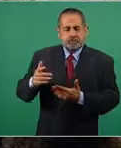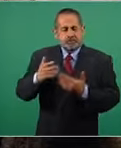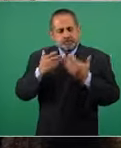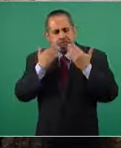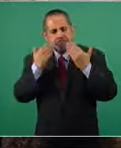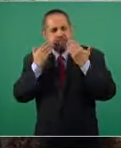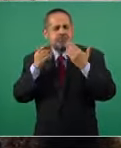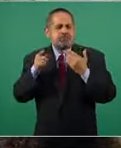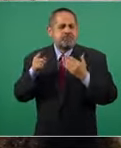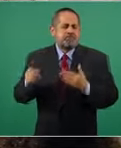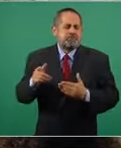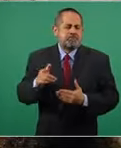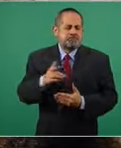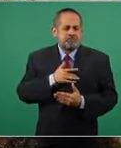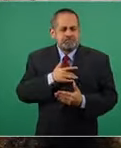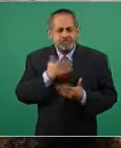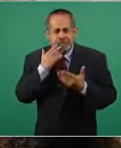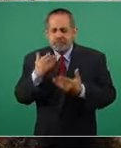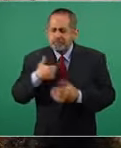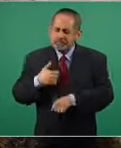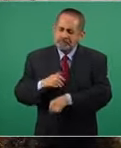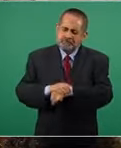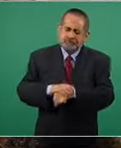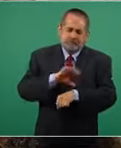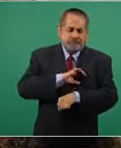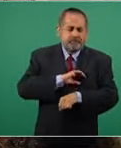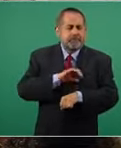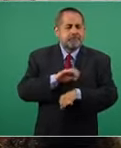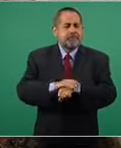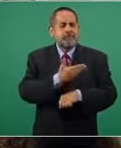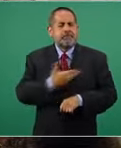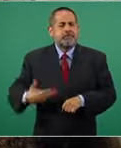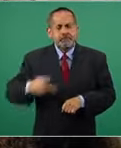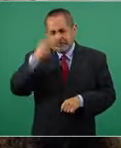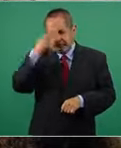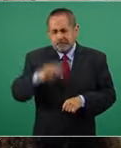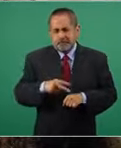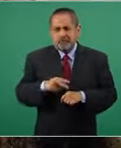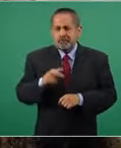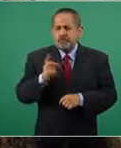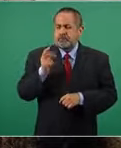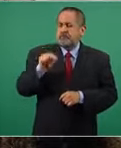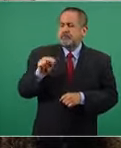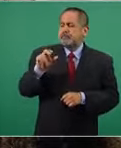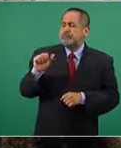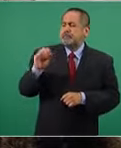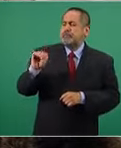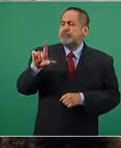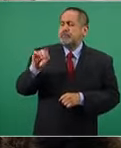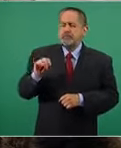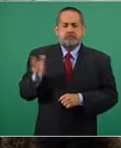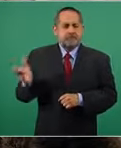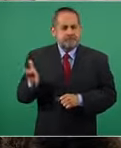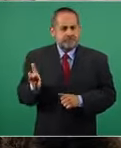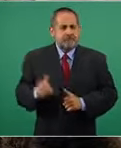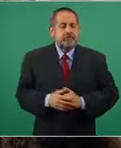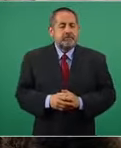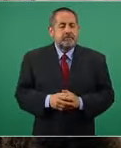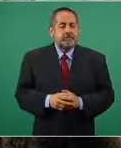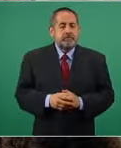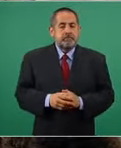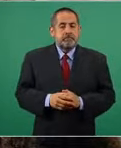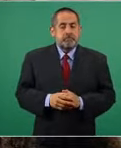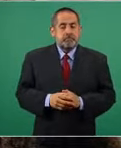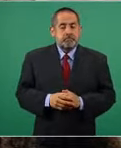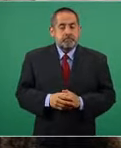de mi querido amigo el presidente de México, don Andrés Manuel López Obrador. Alguien a